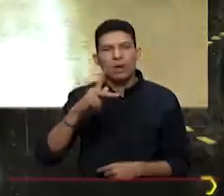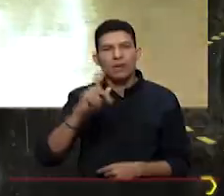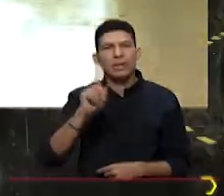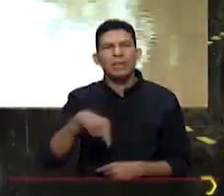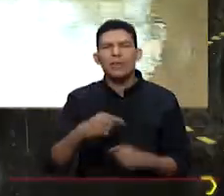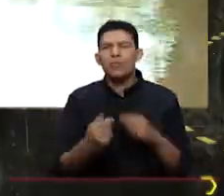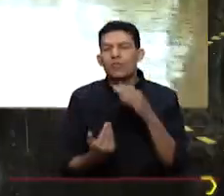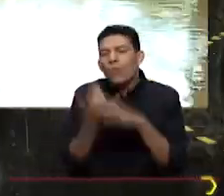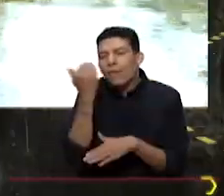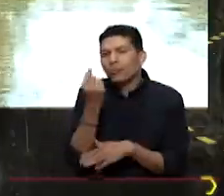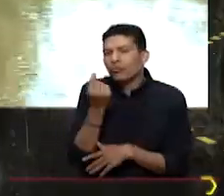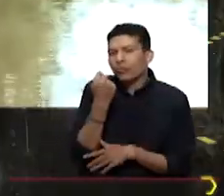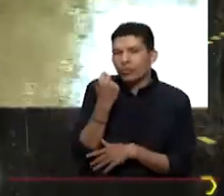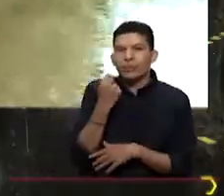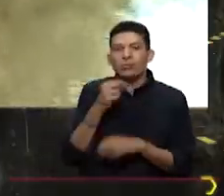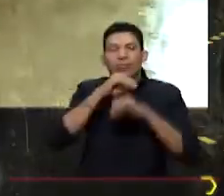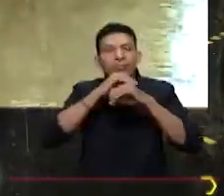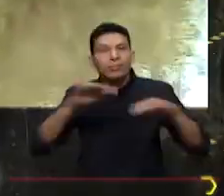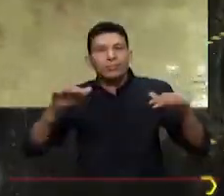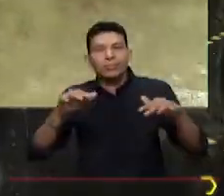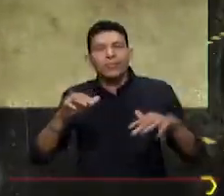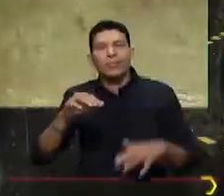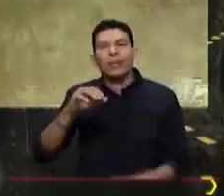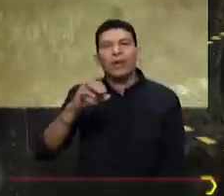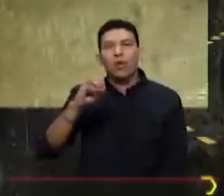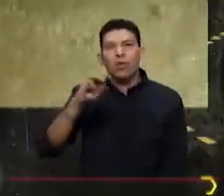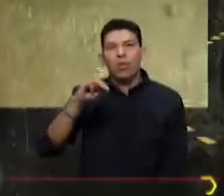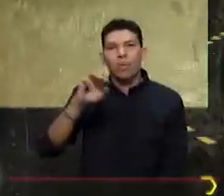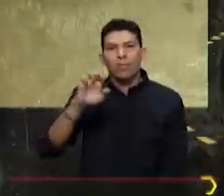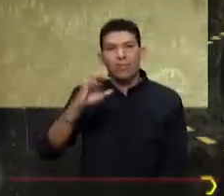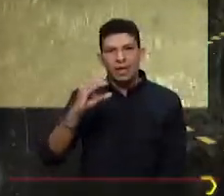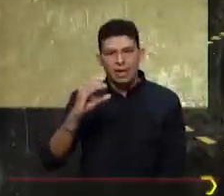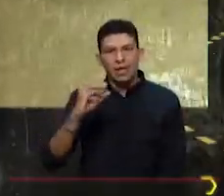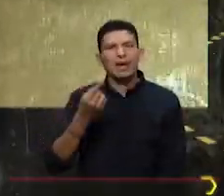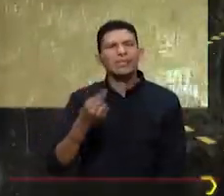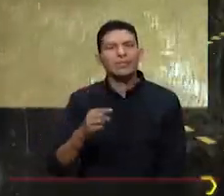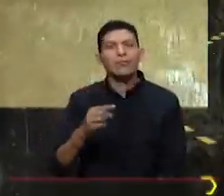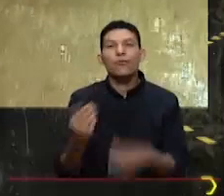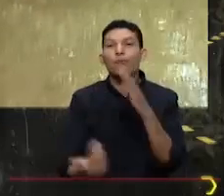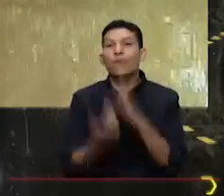nuevas todavía. La OMEG es un nombre, digamos, nuevo